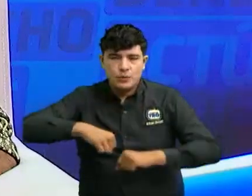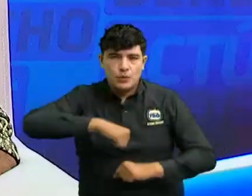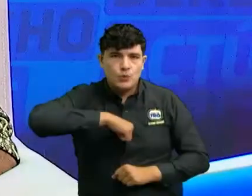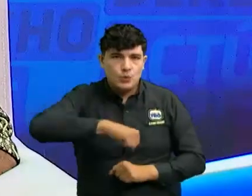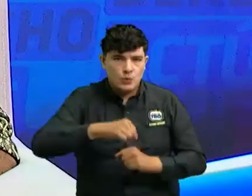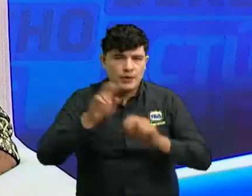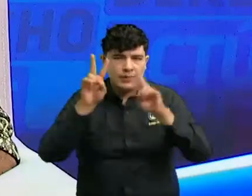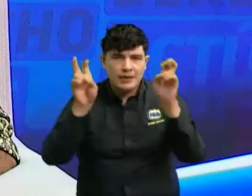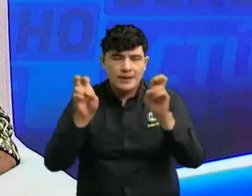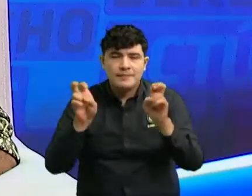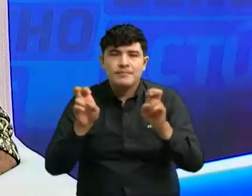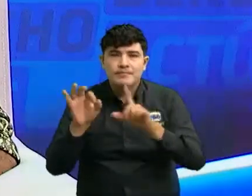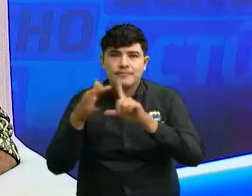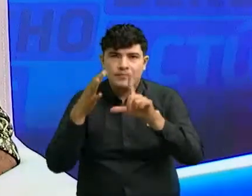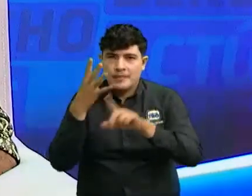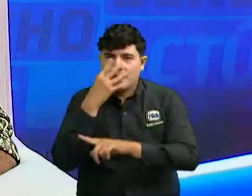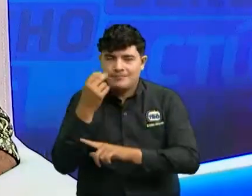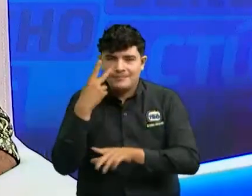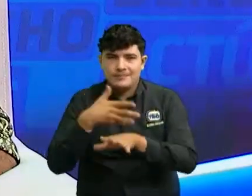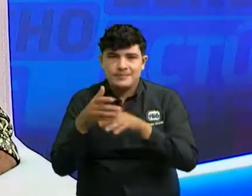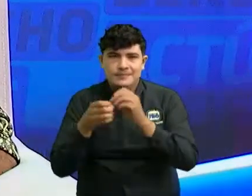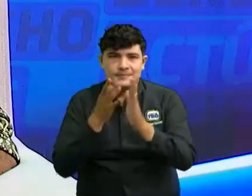ciberdelitos hoy en acto en derecho